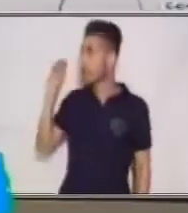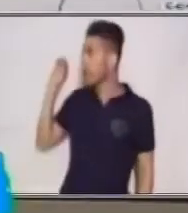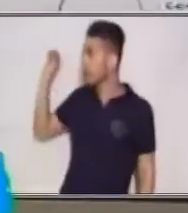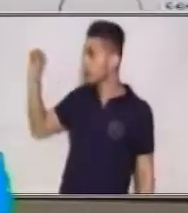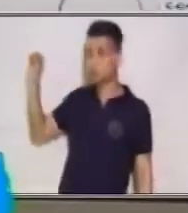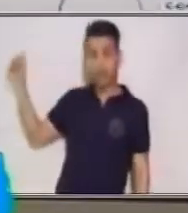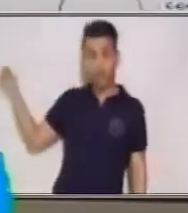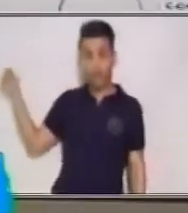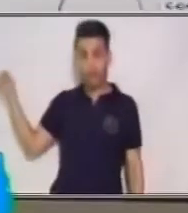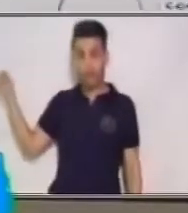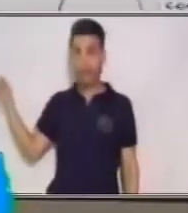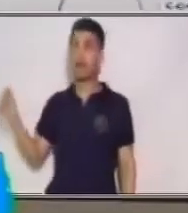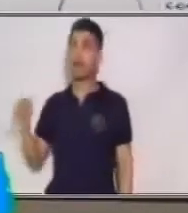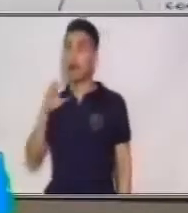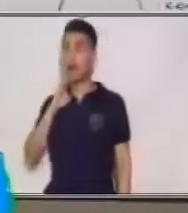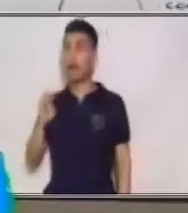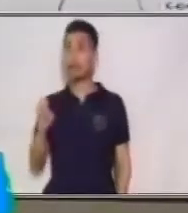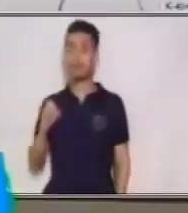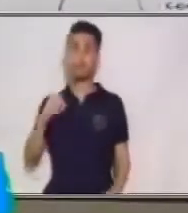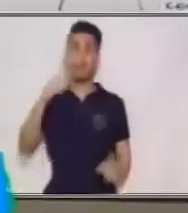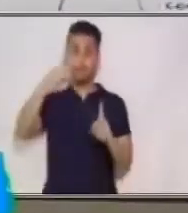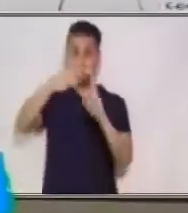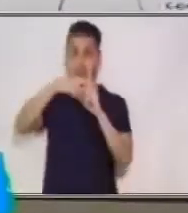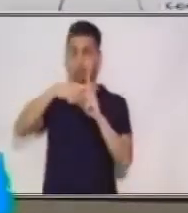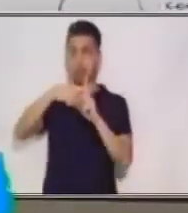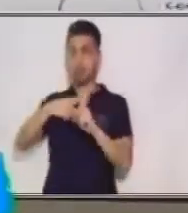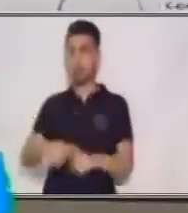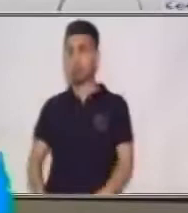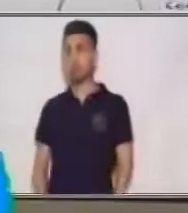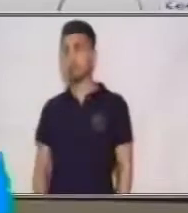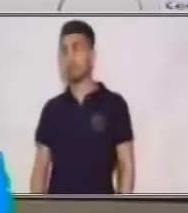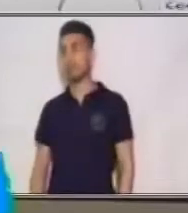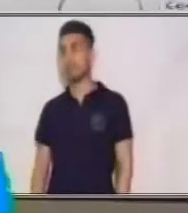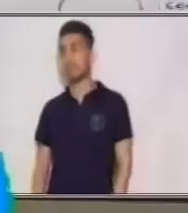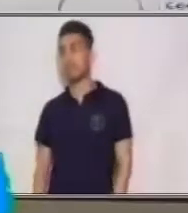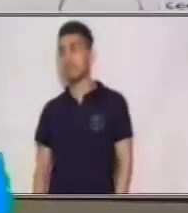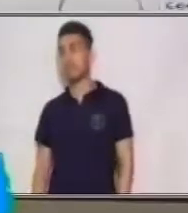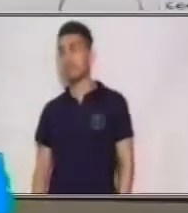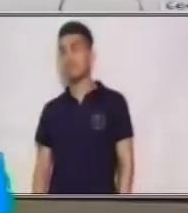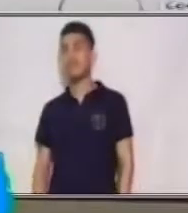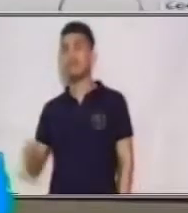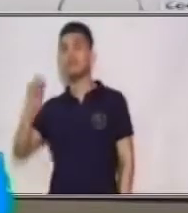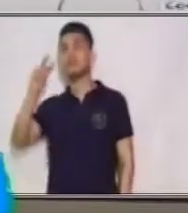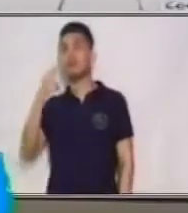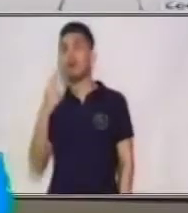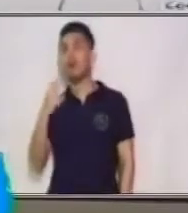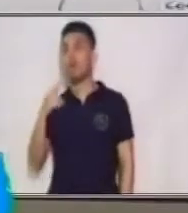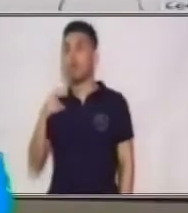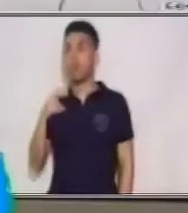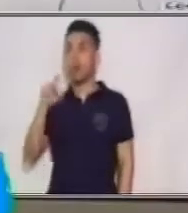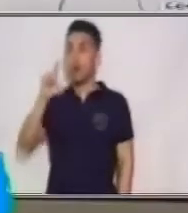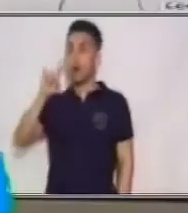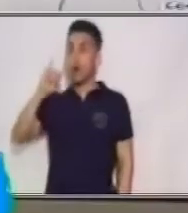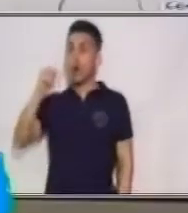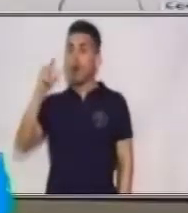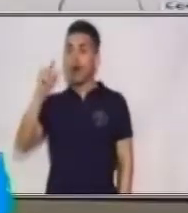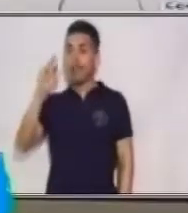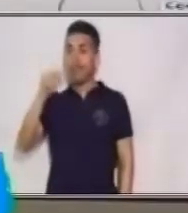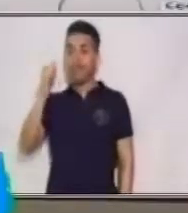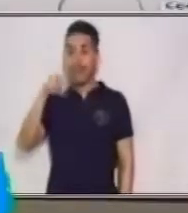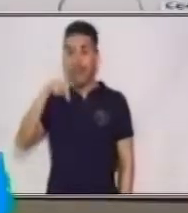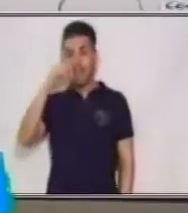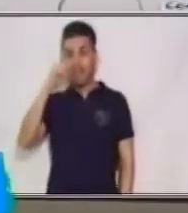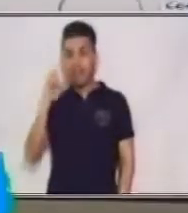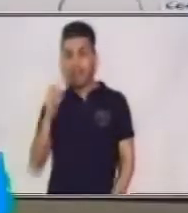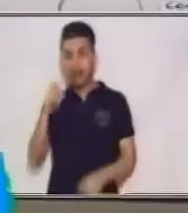ser positivos. Y luego vamos al segundo cuadrante. ¿De quiénes está formado